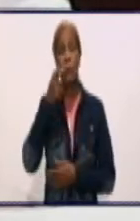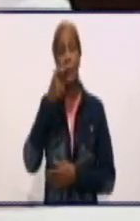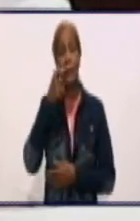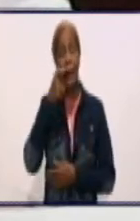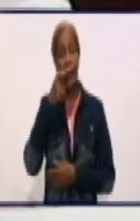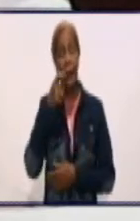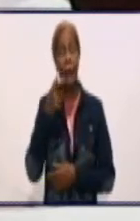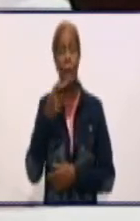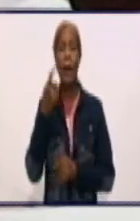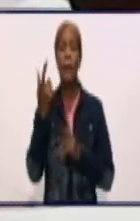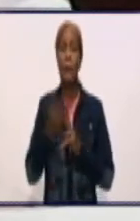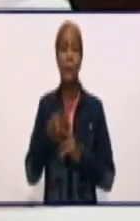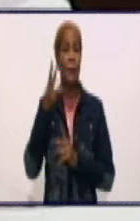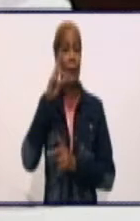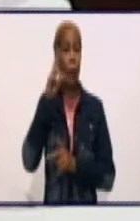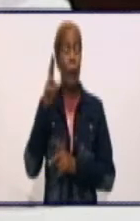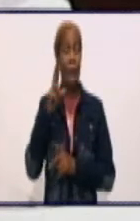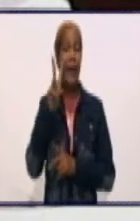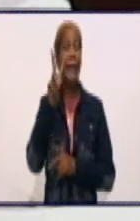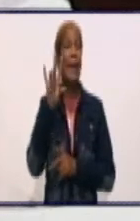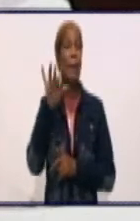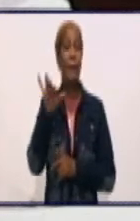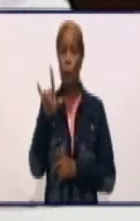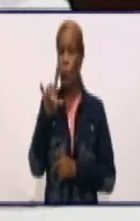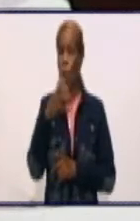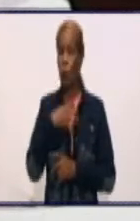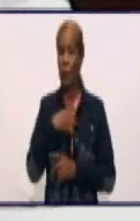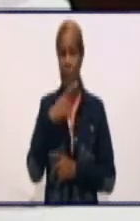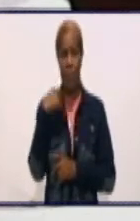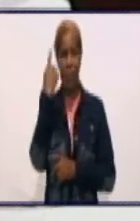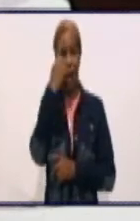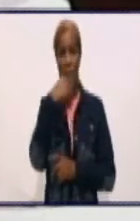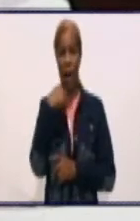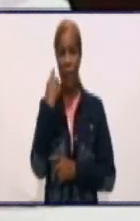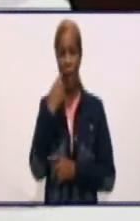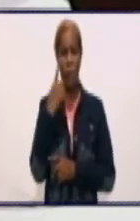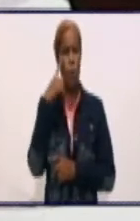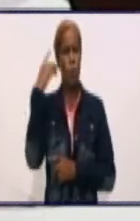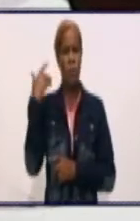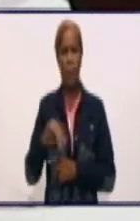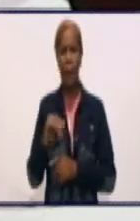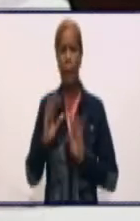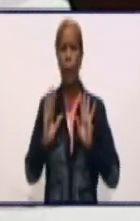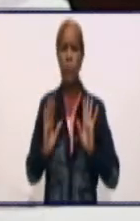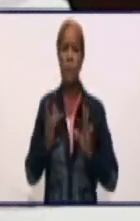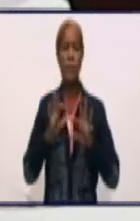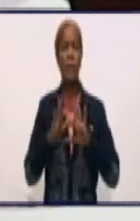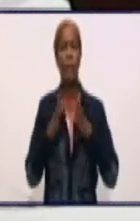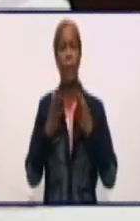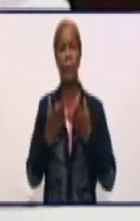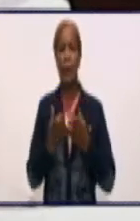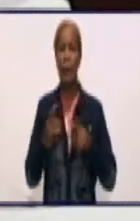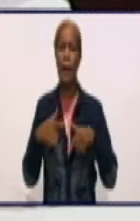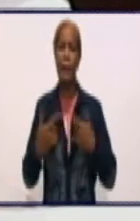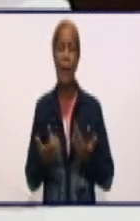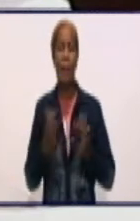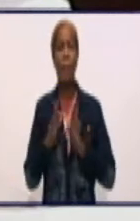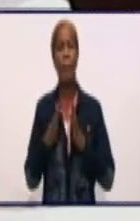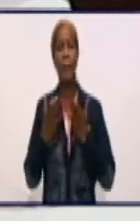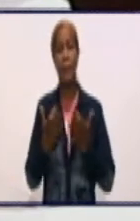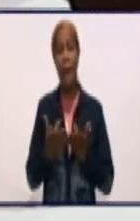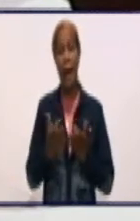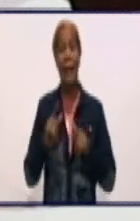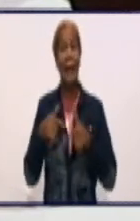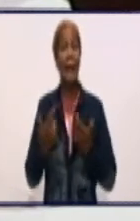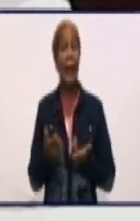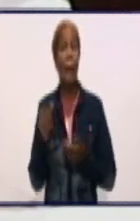Recuerden que el virus no tiene cara. No sabemos qué vecino, qué familiar o qué personas que visiten nuestras casas puede tener